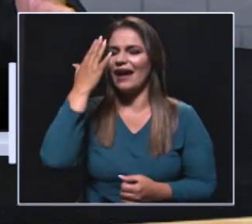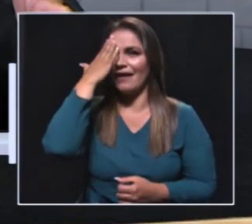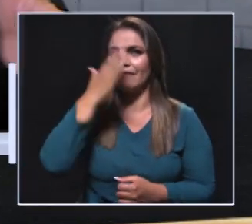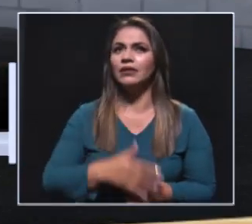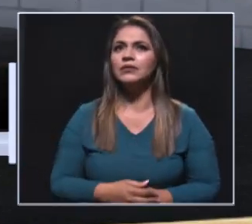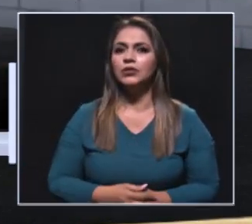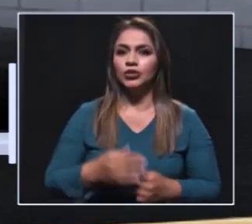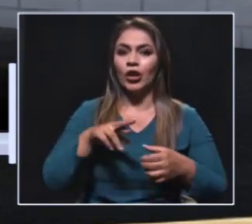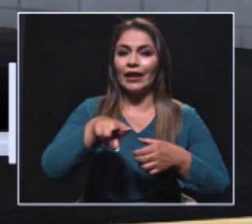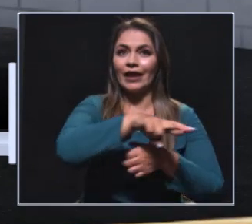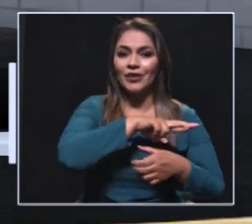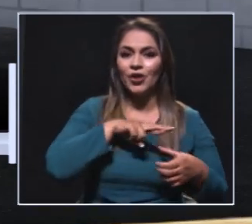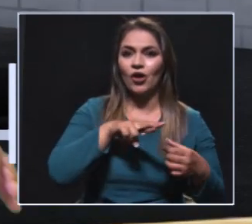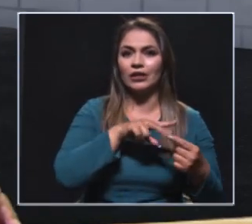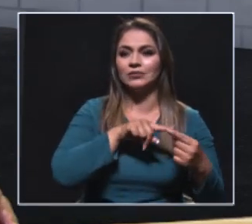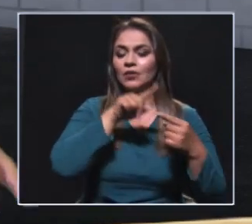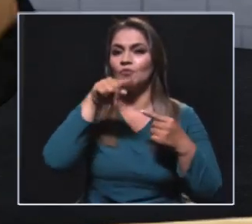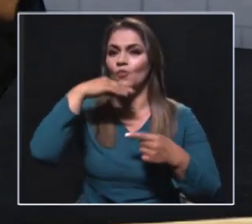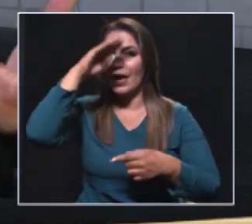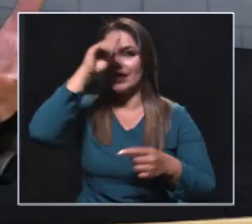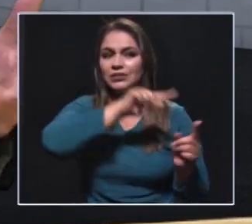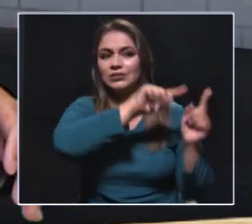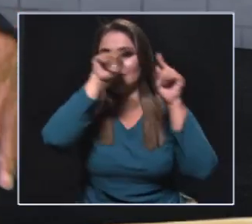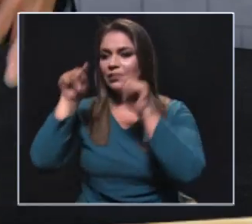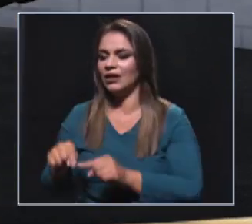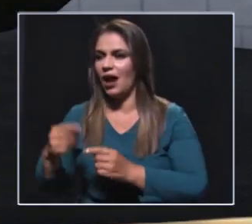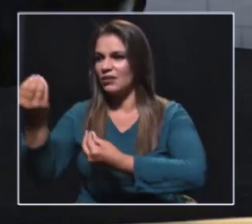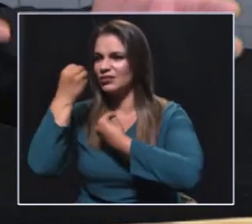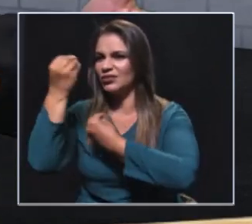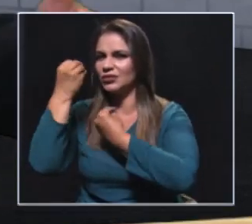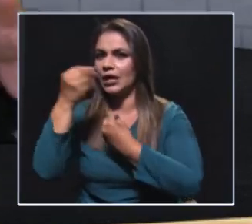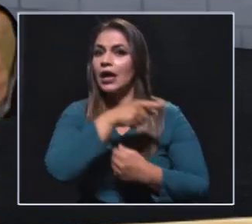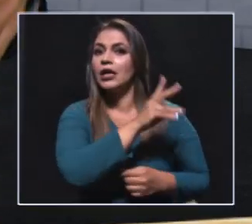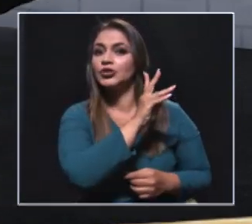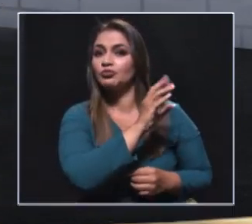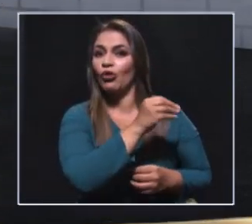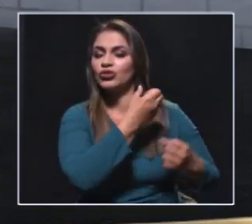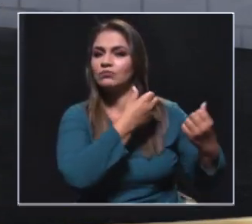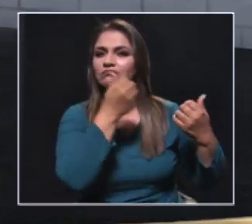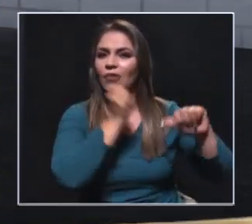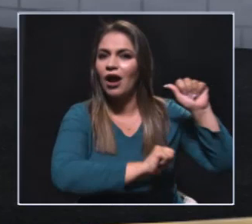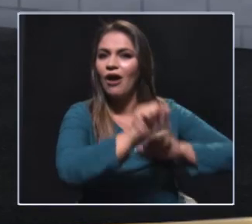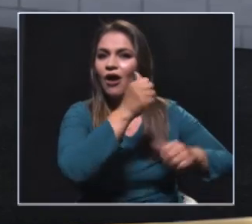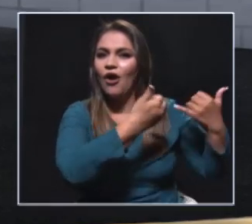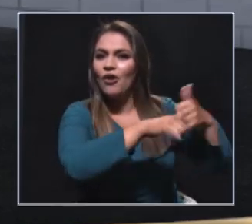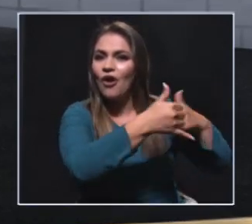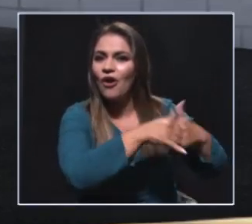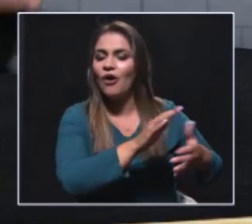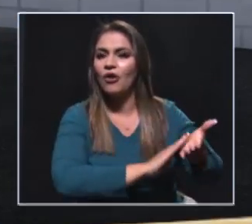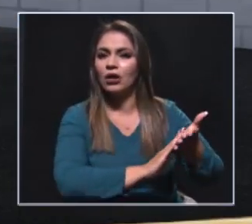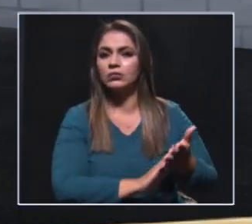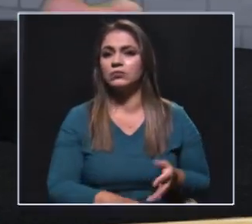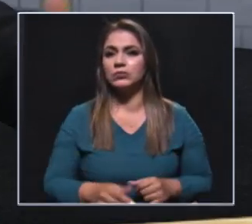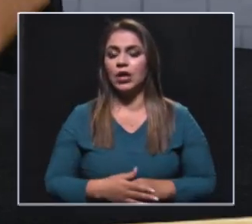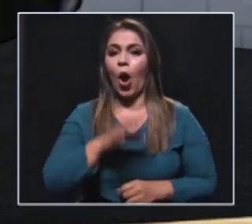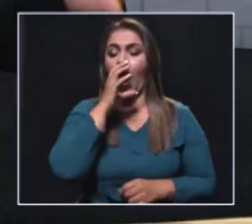que yo vaya de las regiones al municipio de Medellín a capacitarme, el marido hace los quehaceres de la casa, ya se bajó de eso de que los hombres